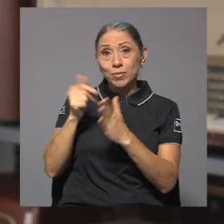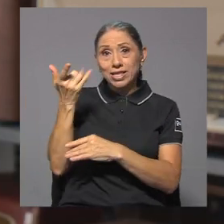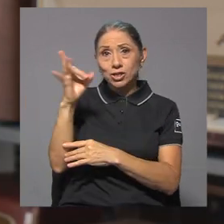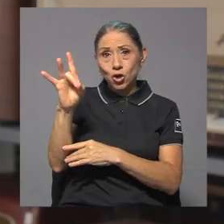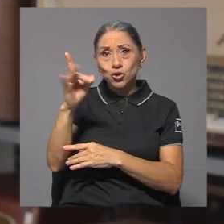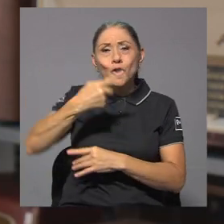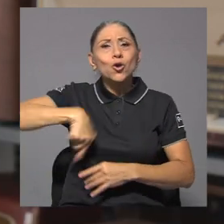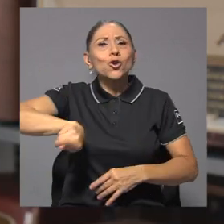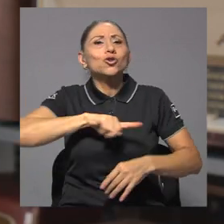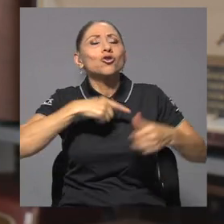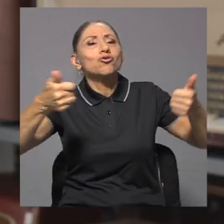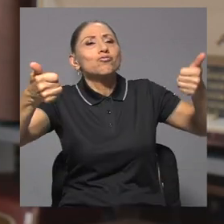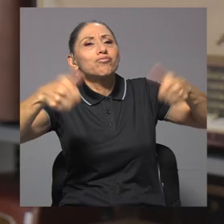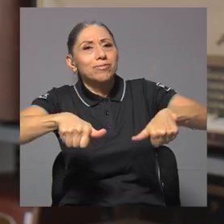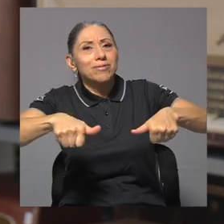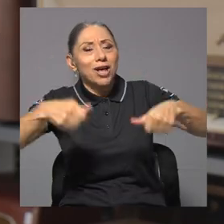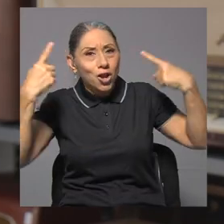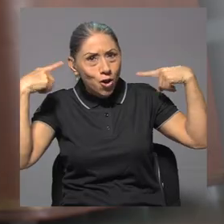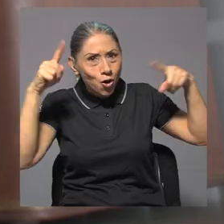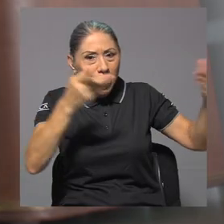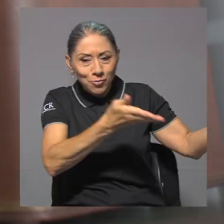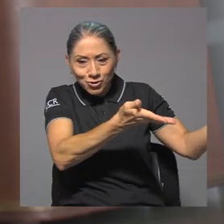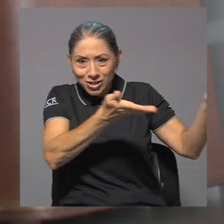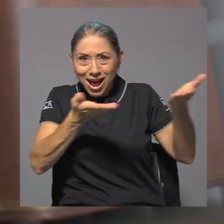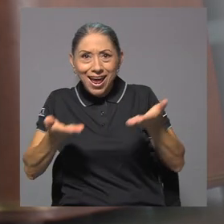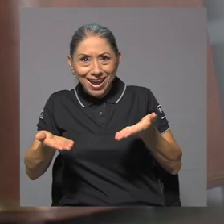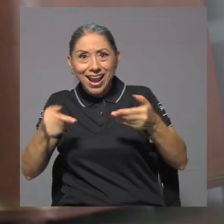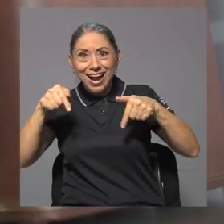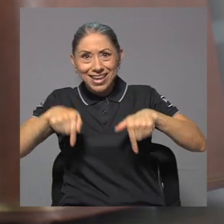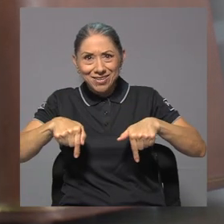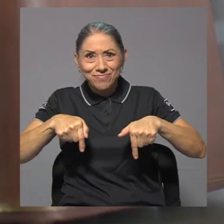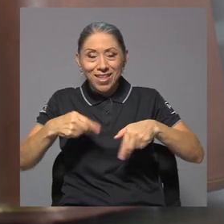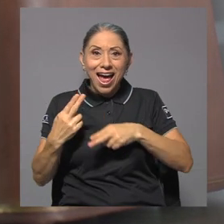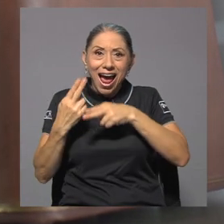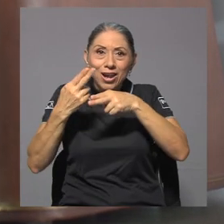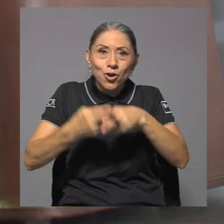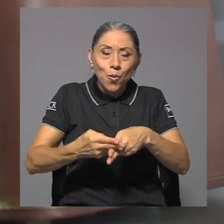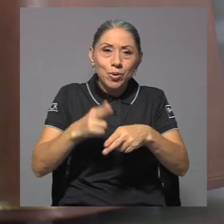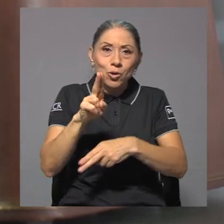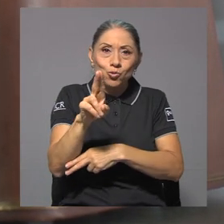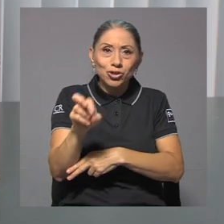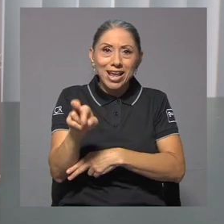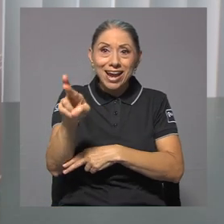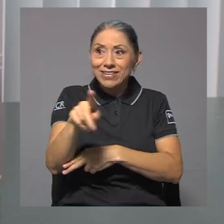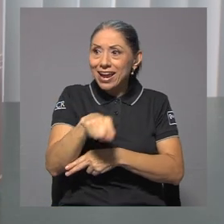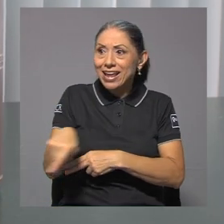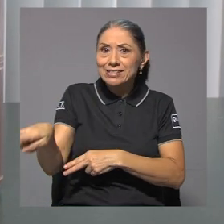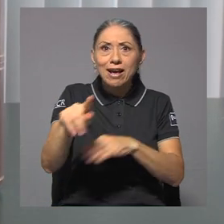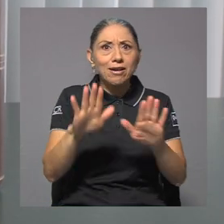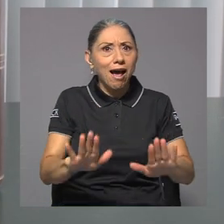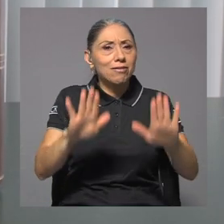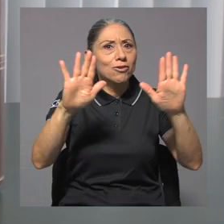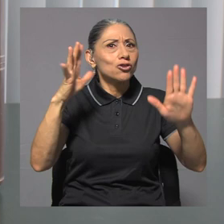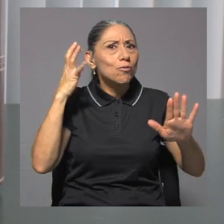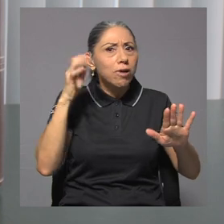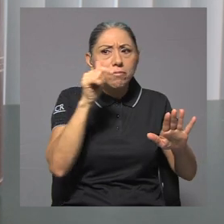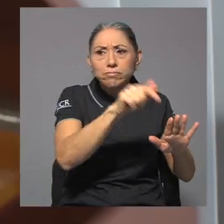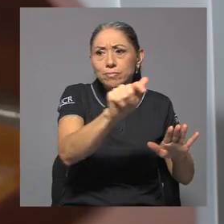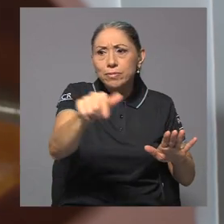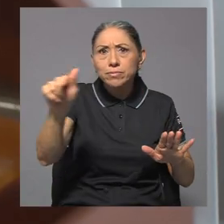pues convenimos y logramos traer para el Museo de la Universidad de Costa Rica, a nombre de la UCR, esta grandiosa colección.